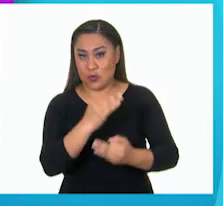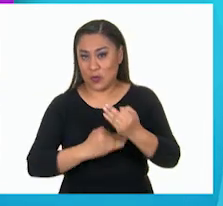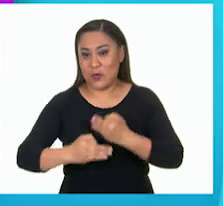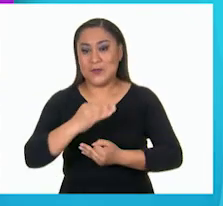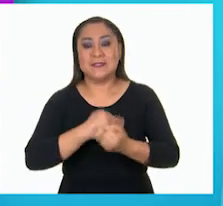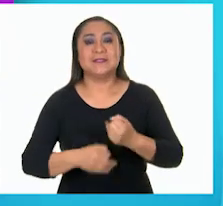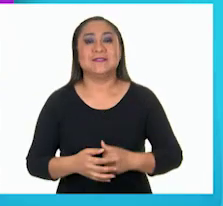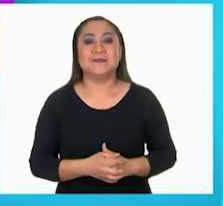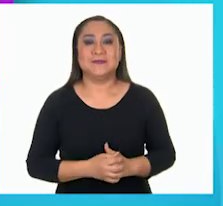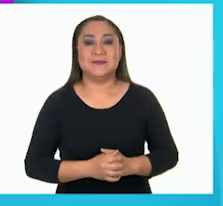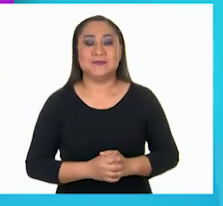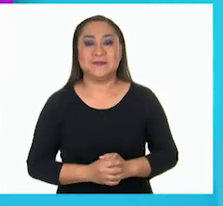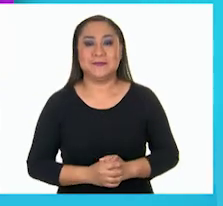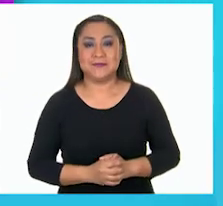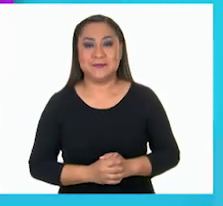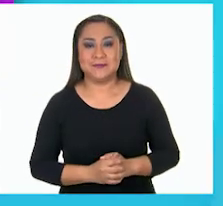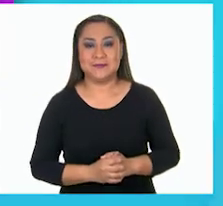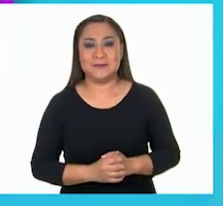a los otros.